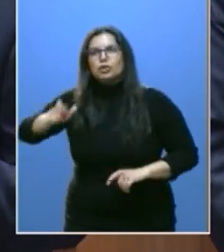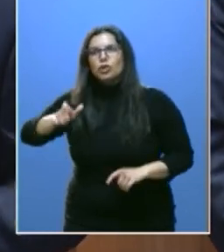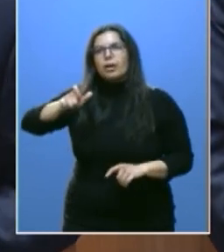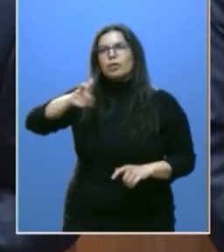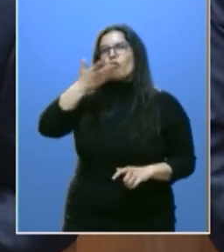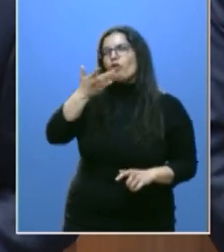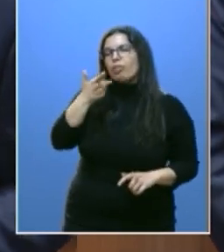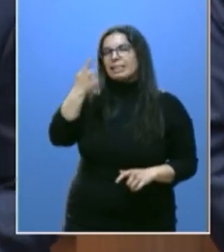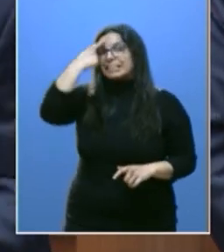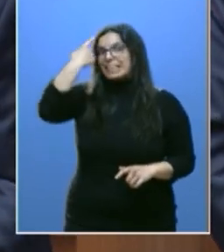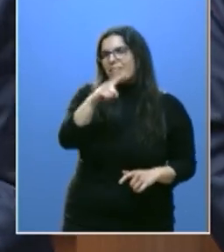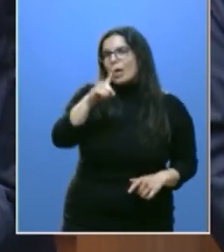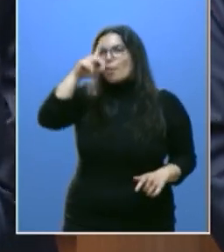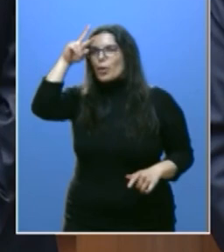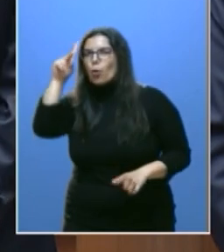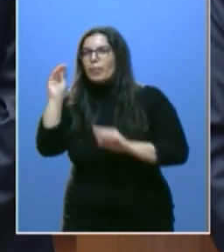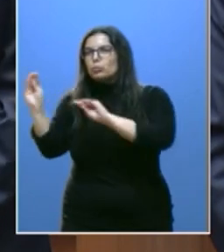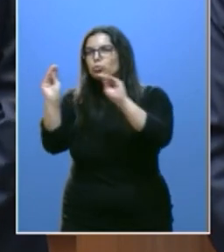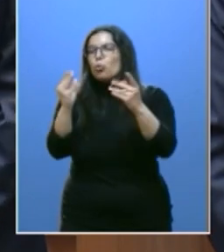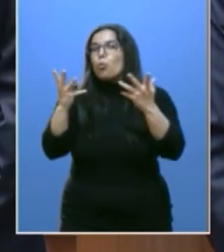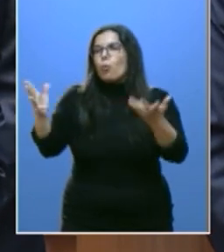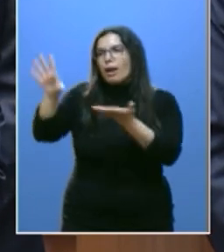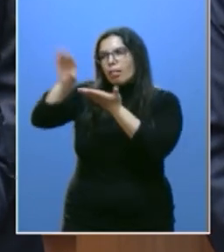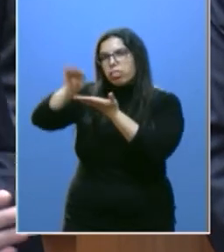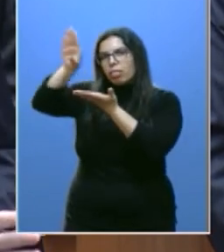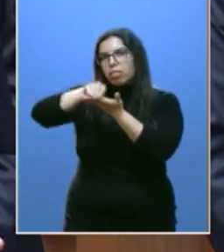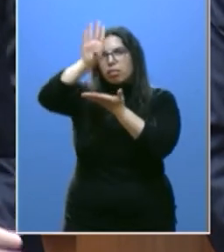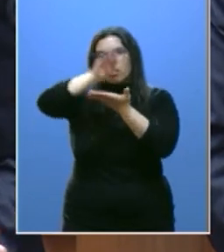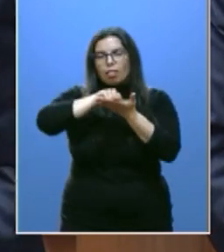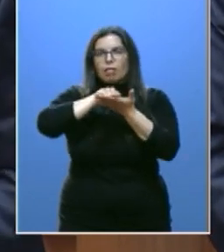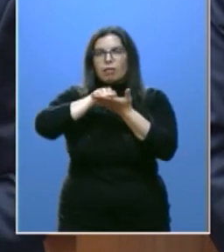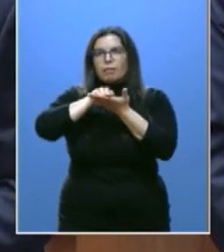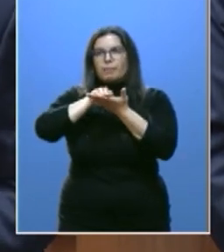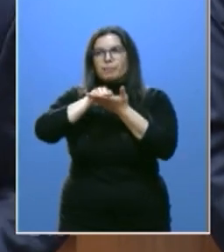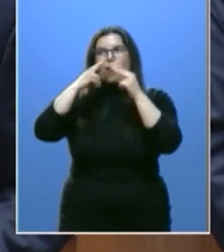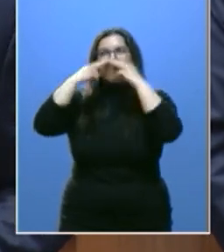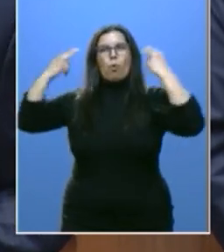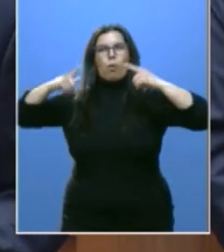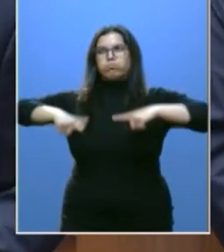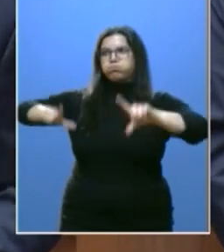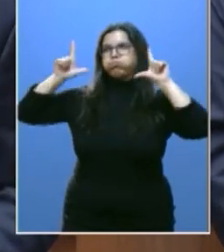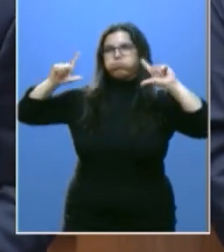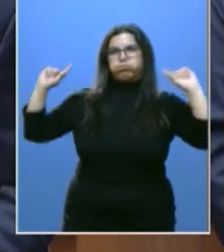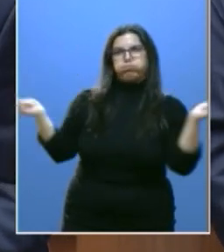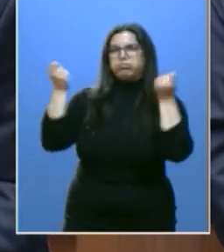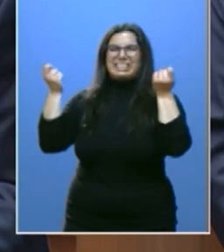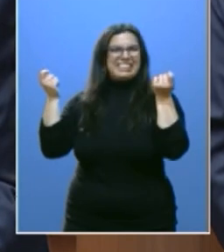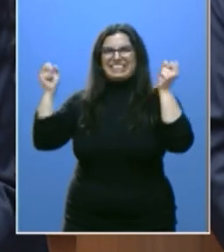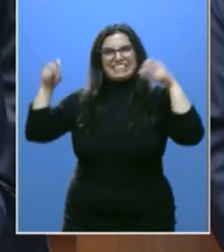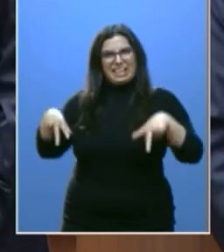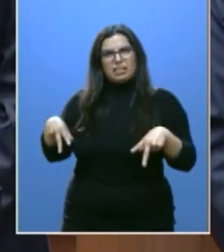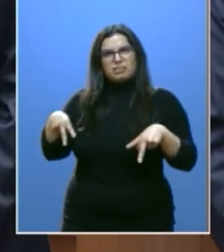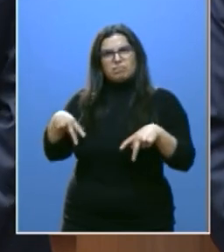sus inquietudes y de sus preocupaciones, sin cámaras, sin fastos y sin oropeles.